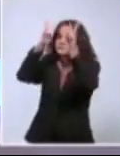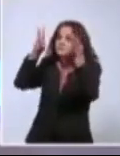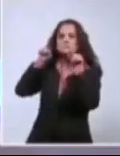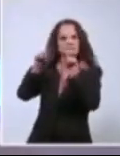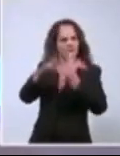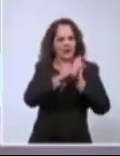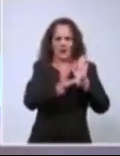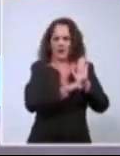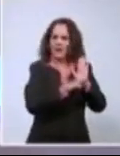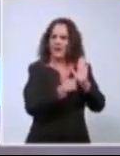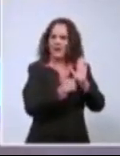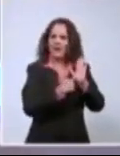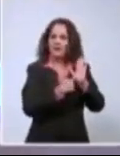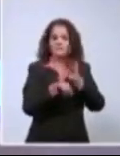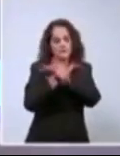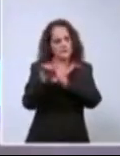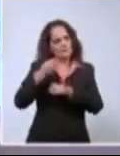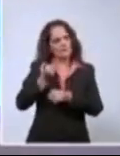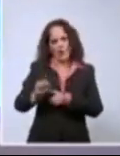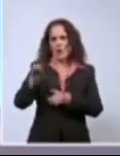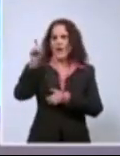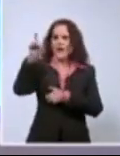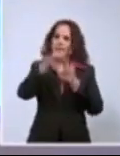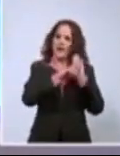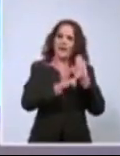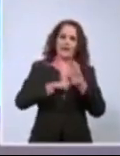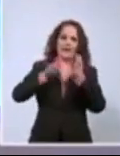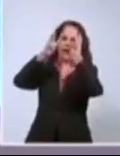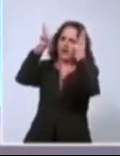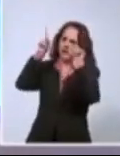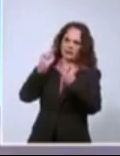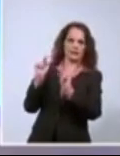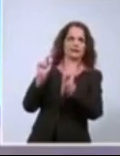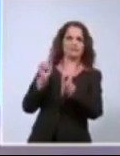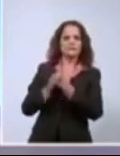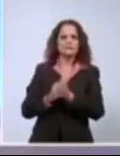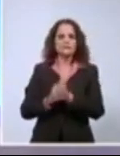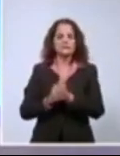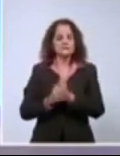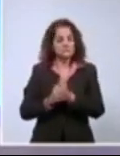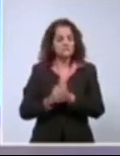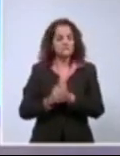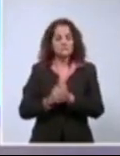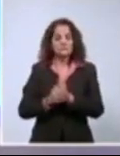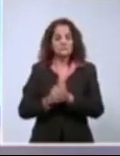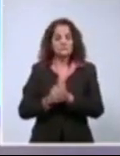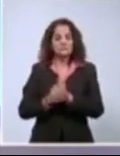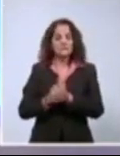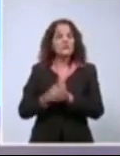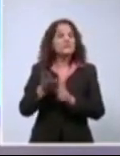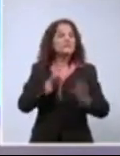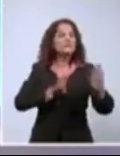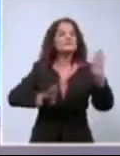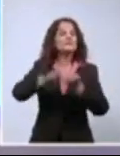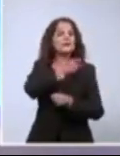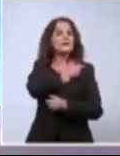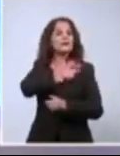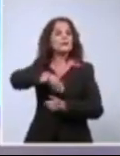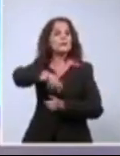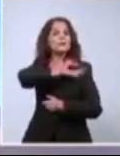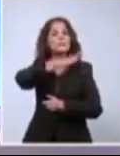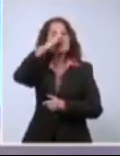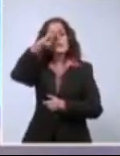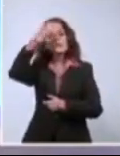violarán con transmisiones como esta? Si de defender la Cuba de todos se trata, unidos, unidos y con la